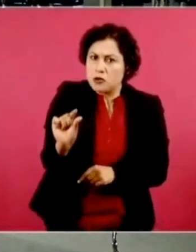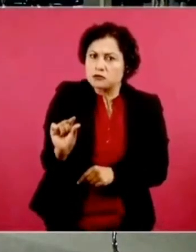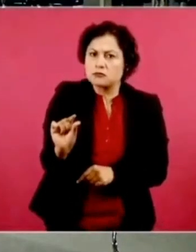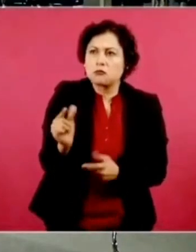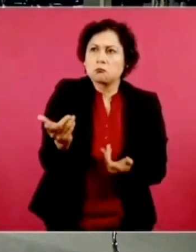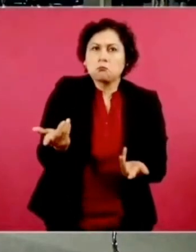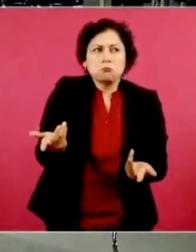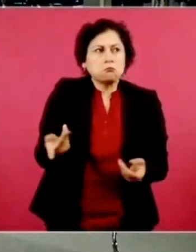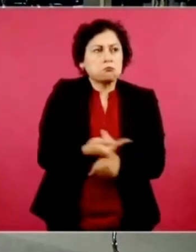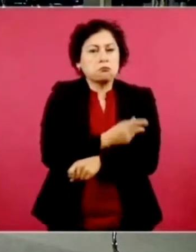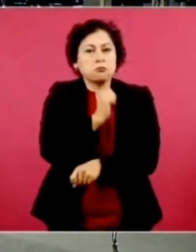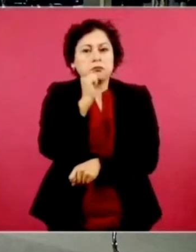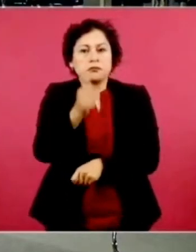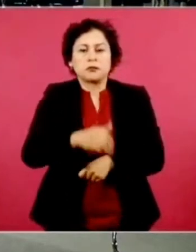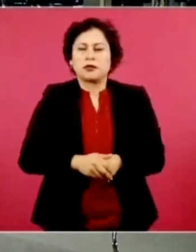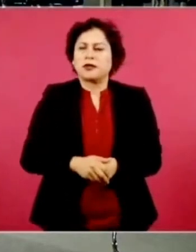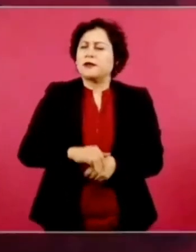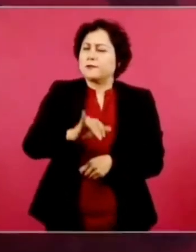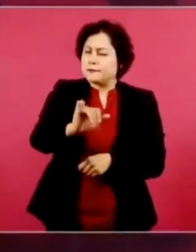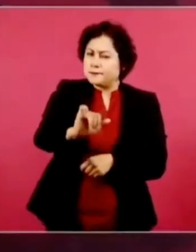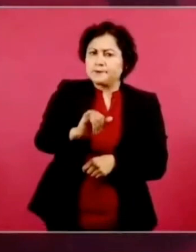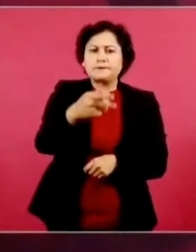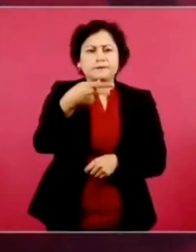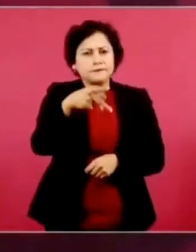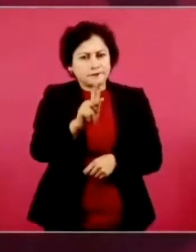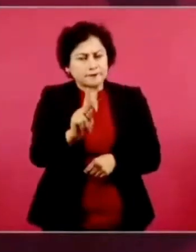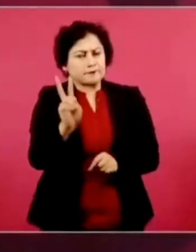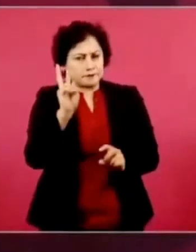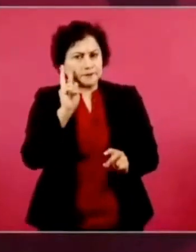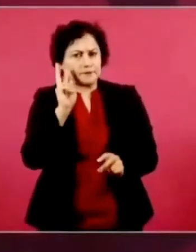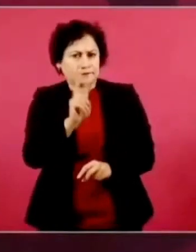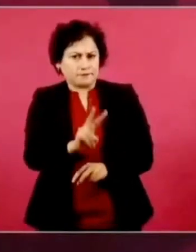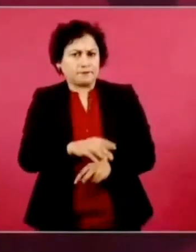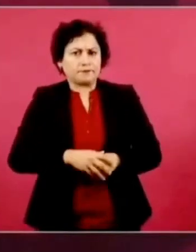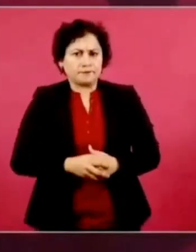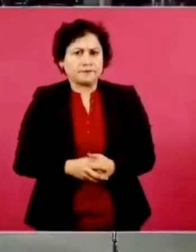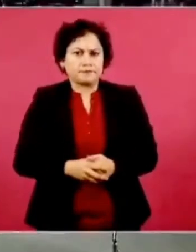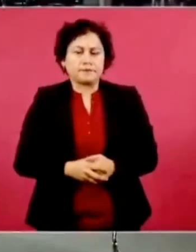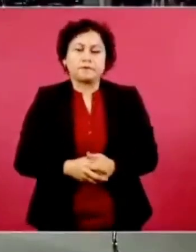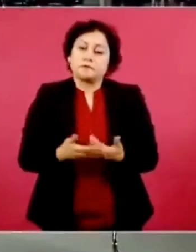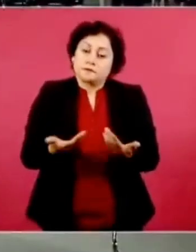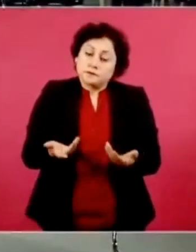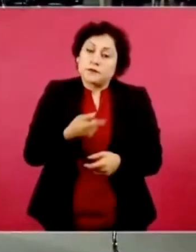pero lo vemos. Bueno, pues vamos a estar atentos a la respuesta.